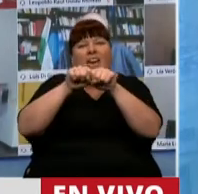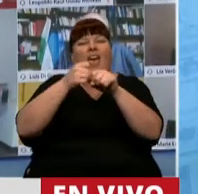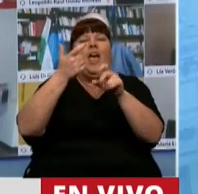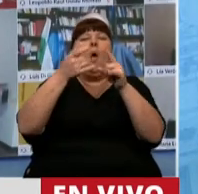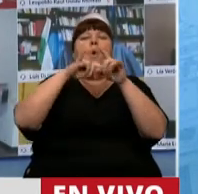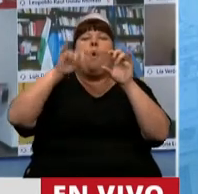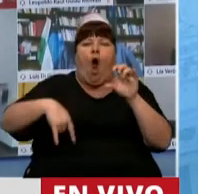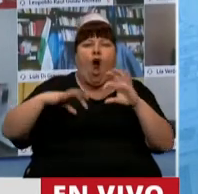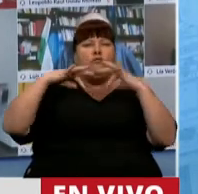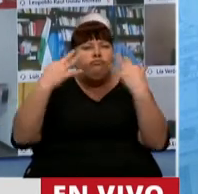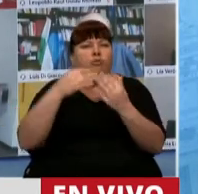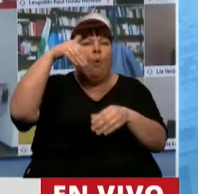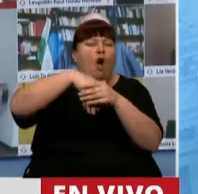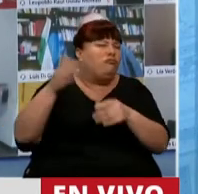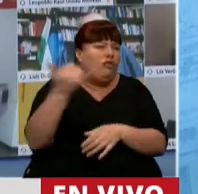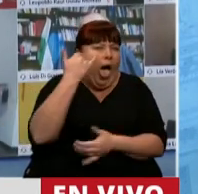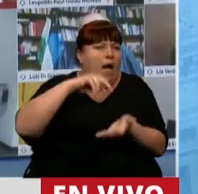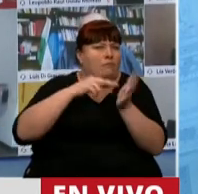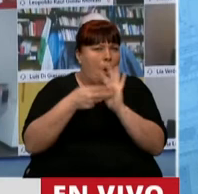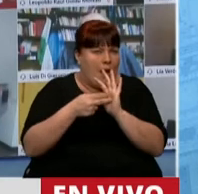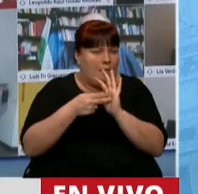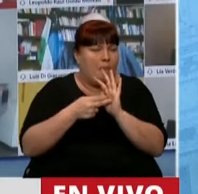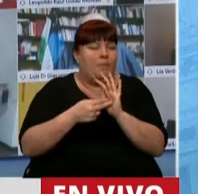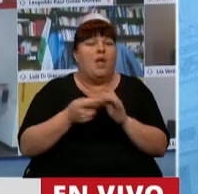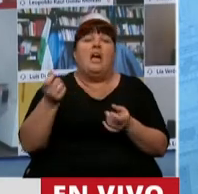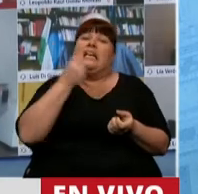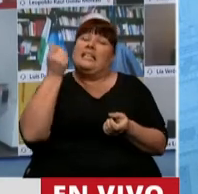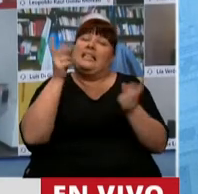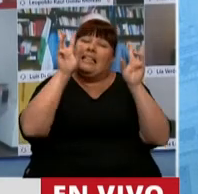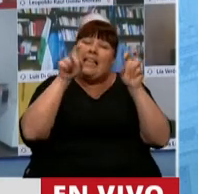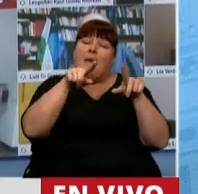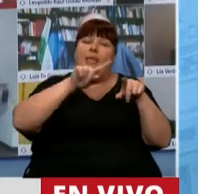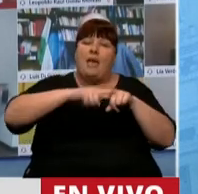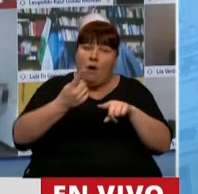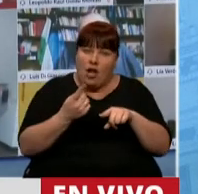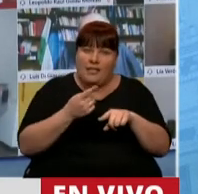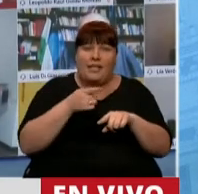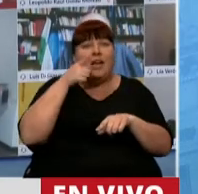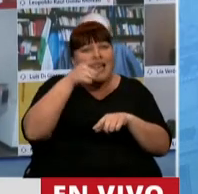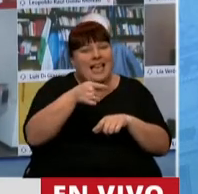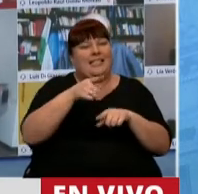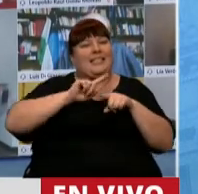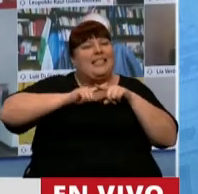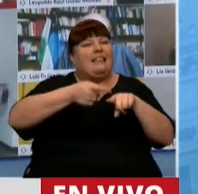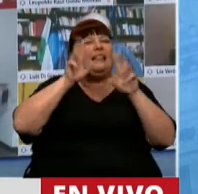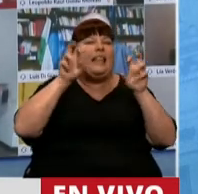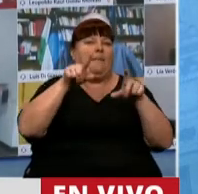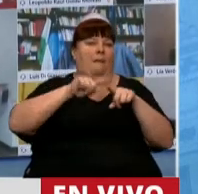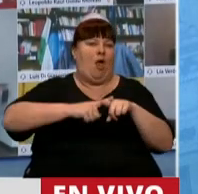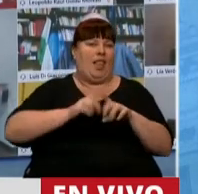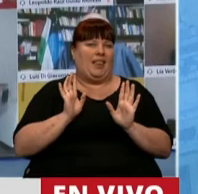con el voto, etc. Y para los que reivindican la política, esa es una discusión política.